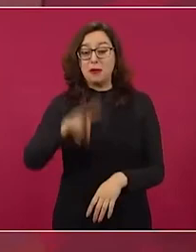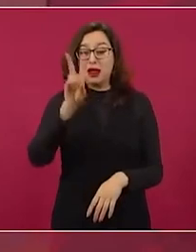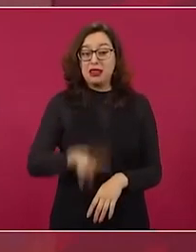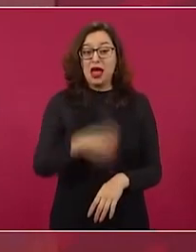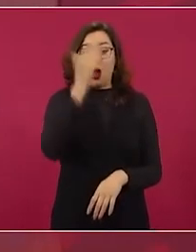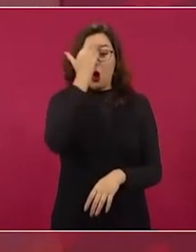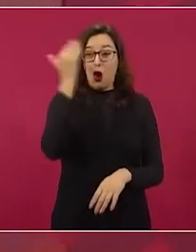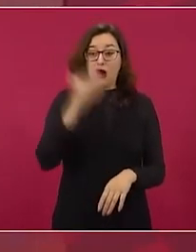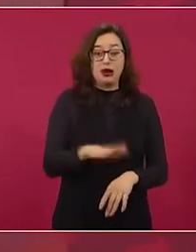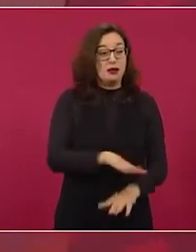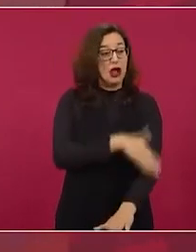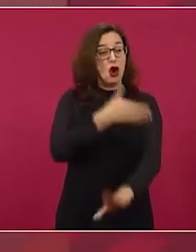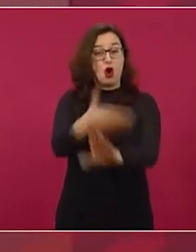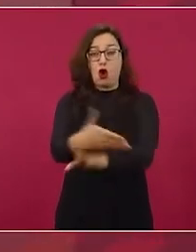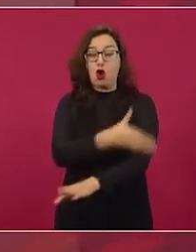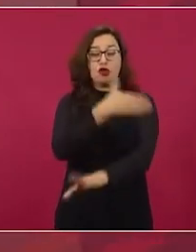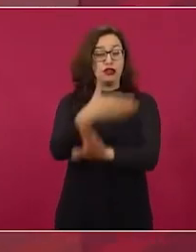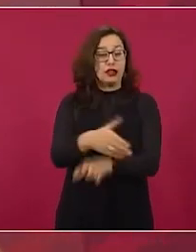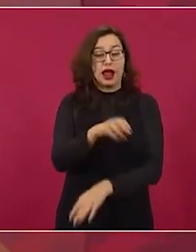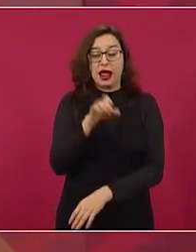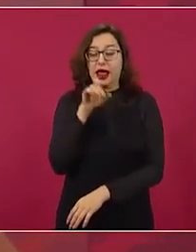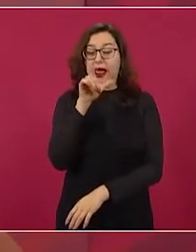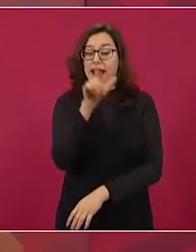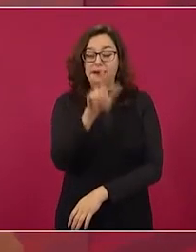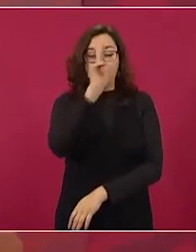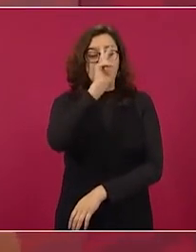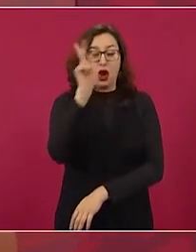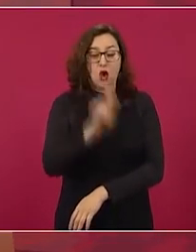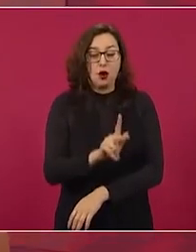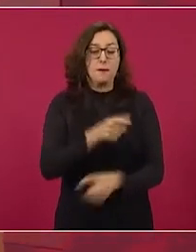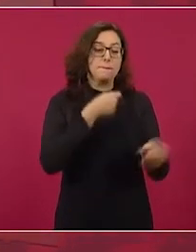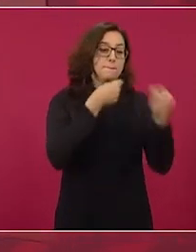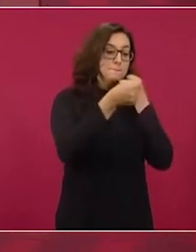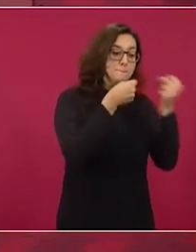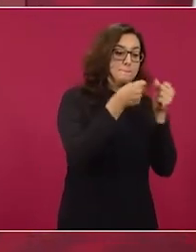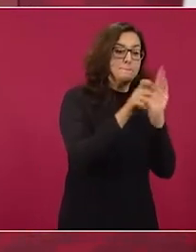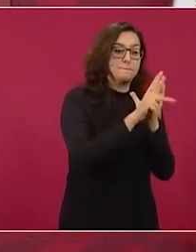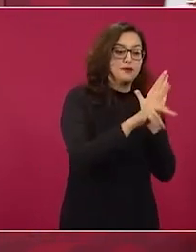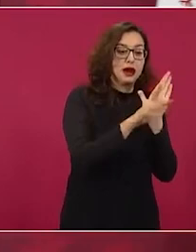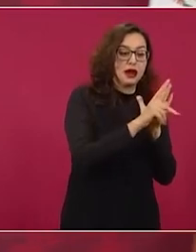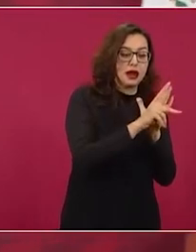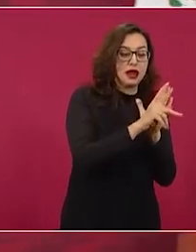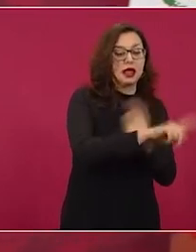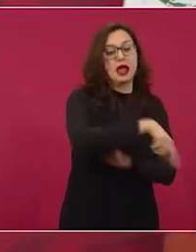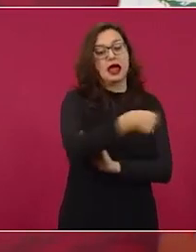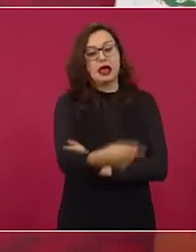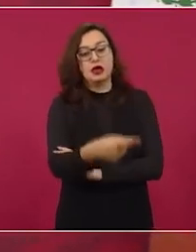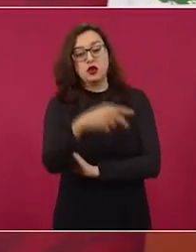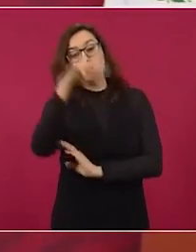periodistas e intelectuales, que luego se volvieron huertistas.